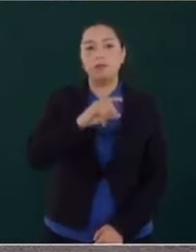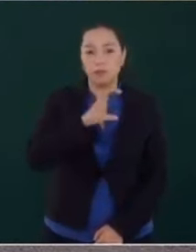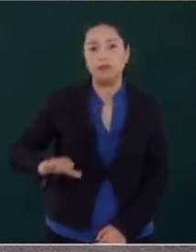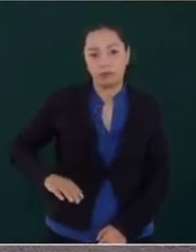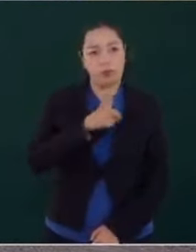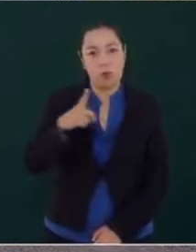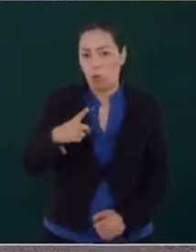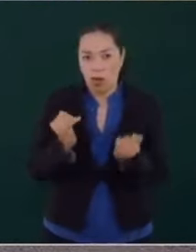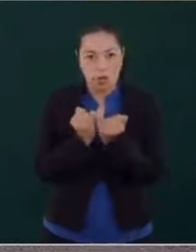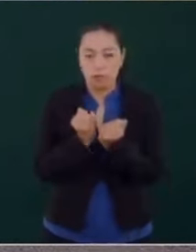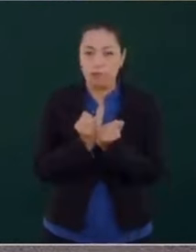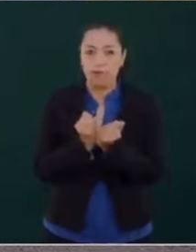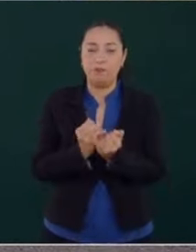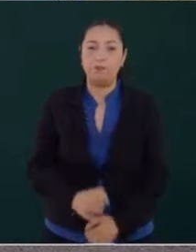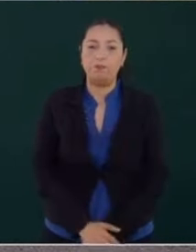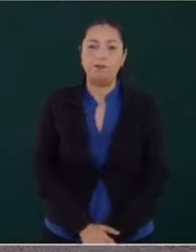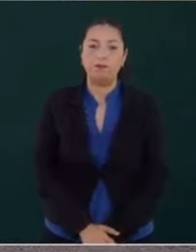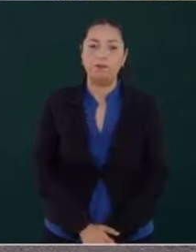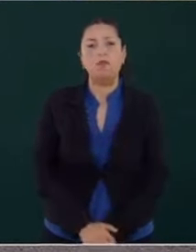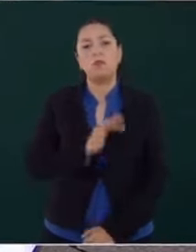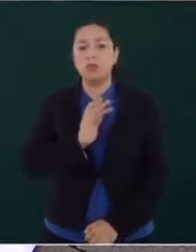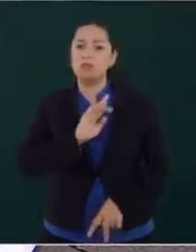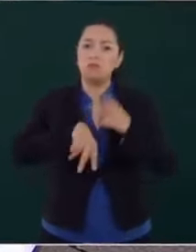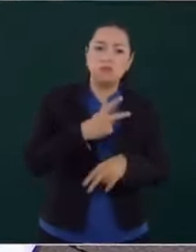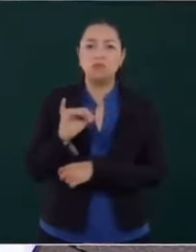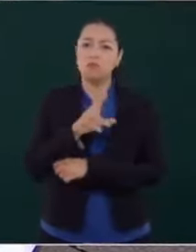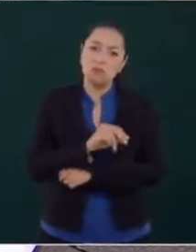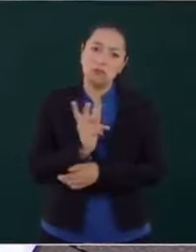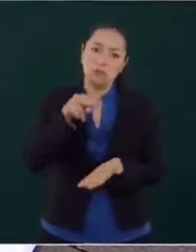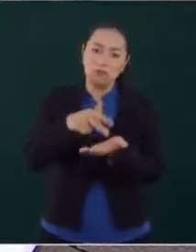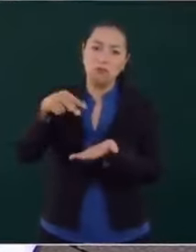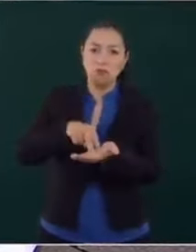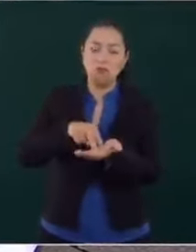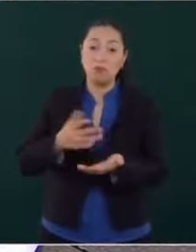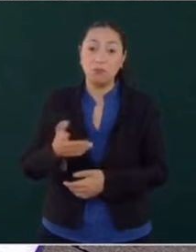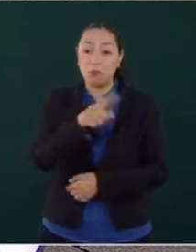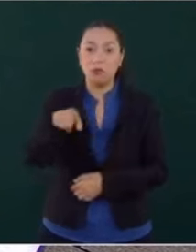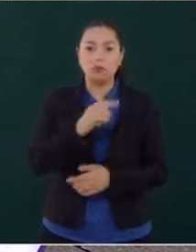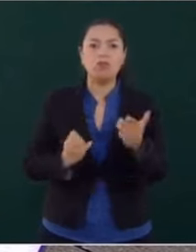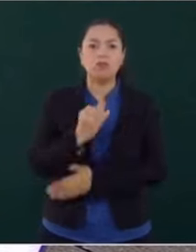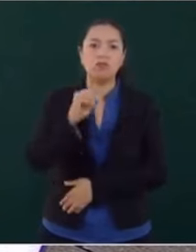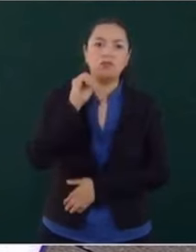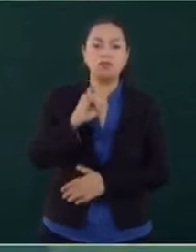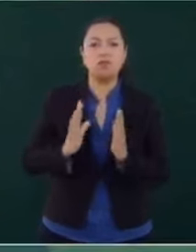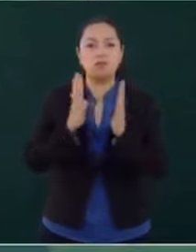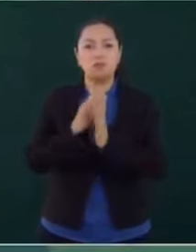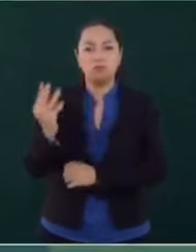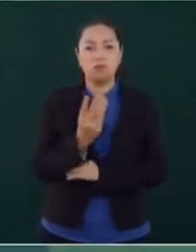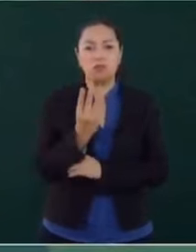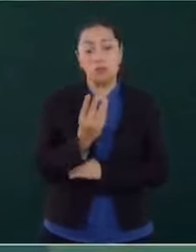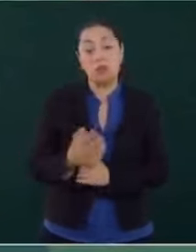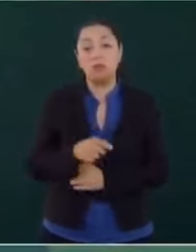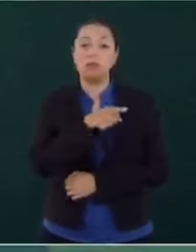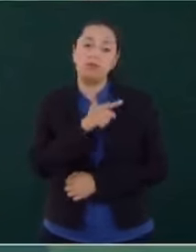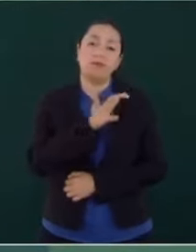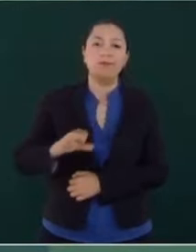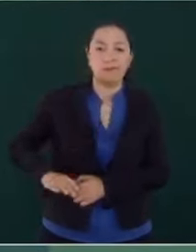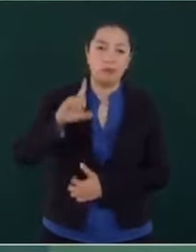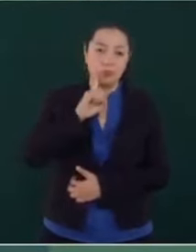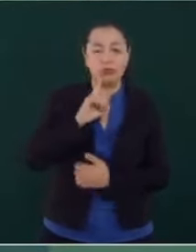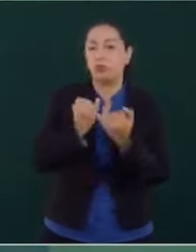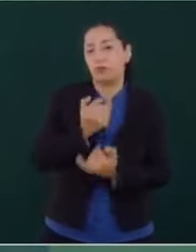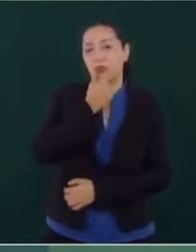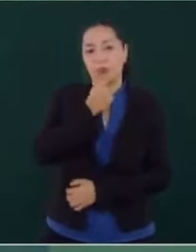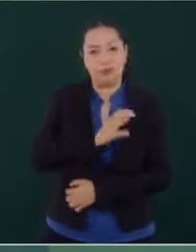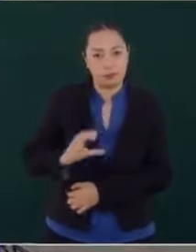pueden ir o no ir, en este caso todos han decidido participar, las candidatas y el candidato.